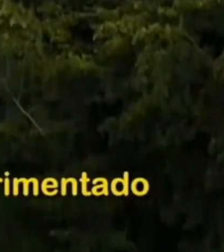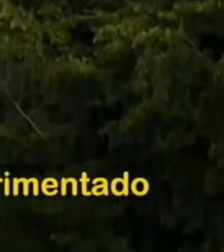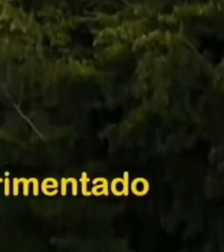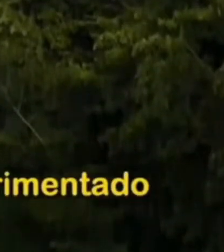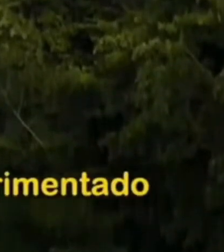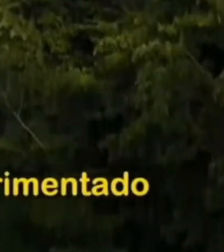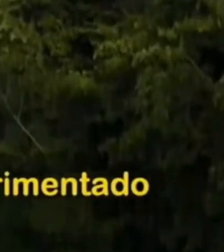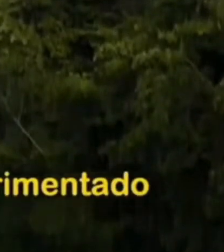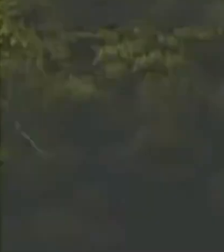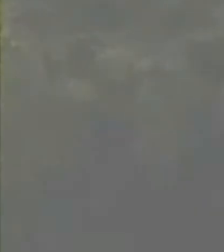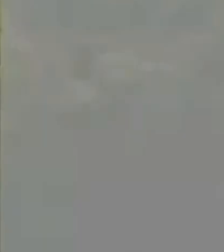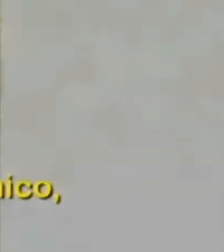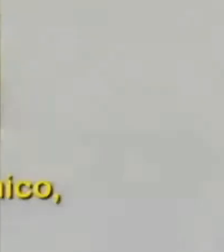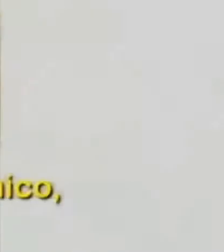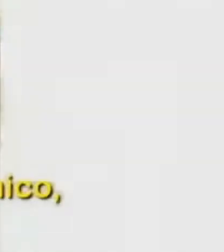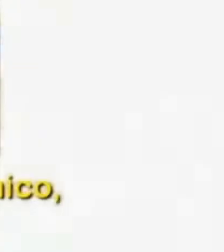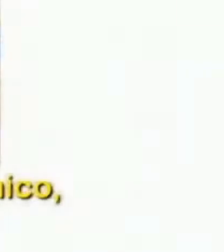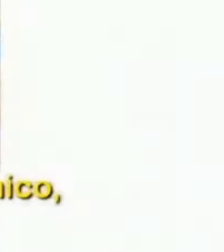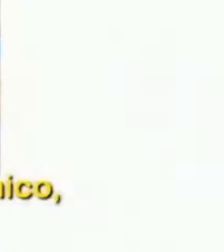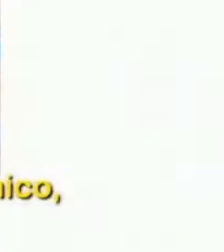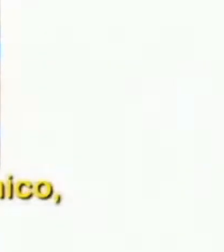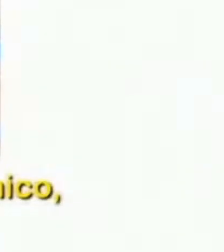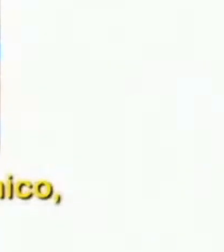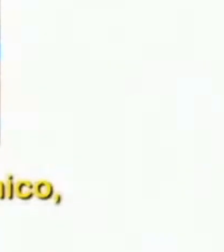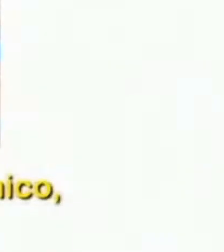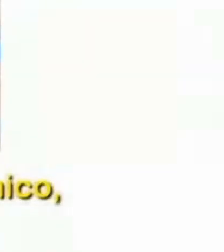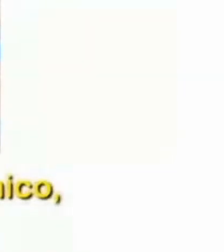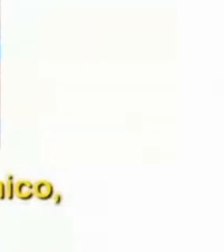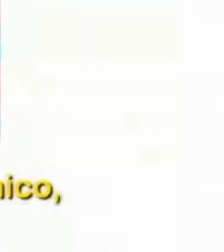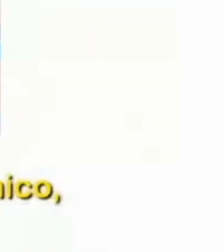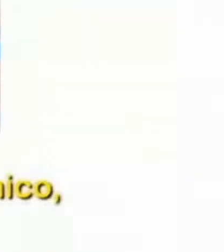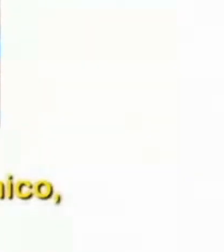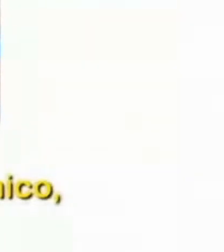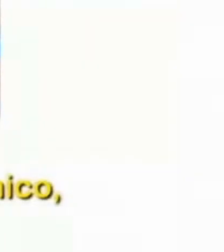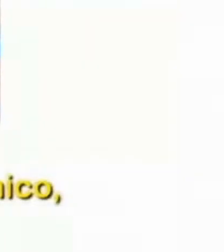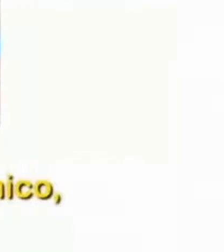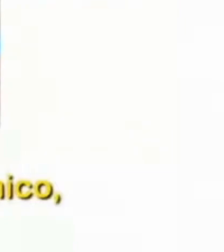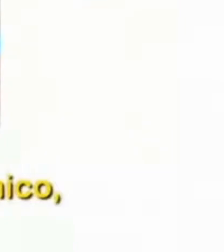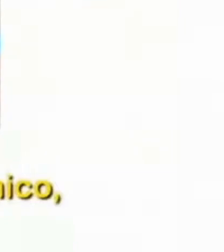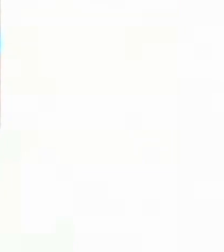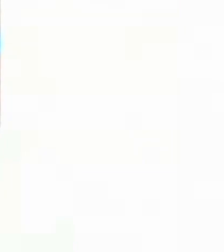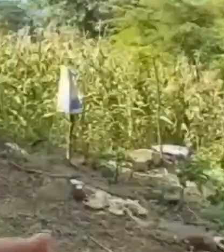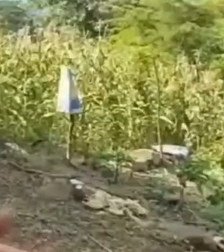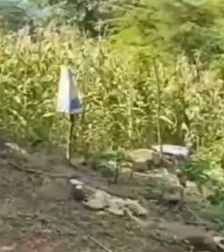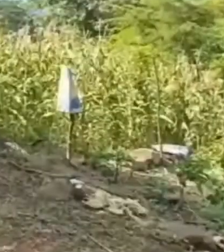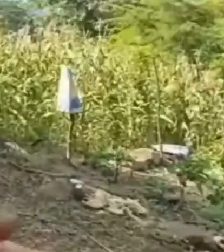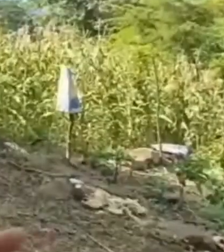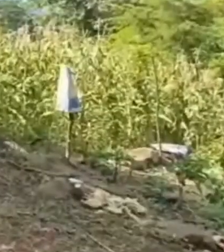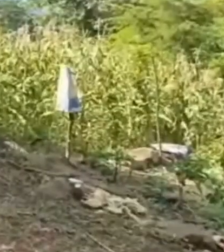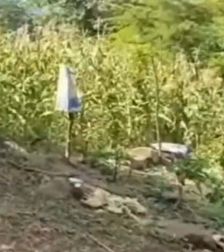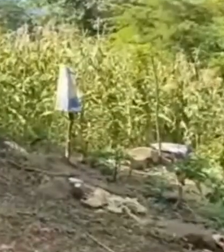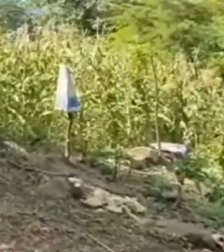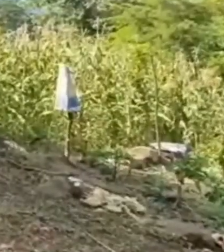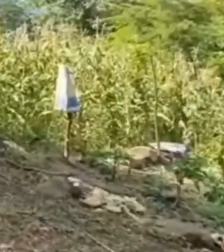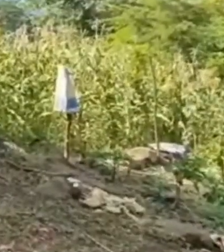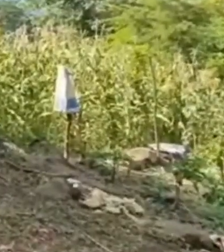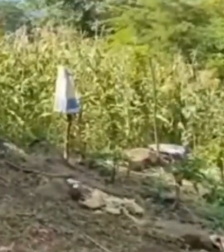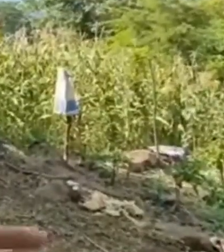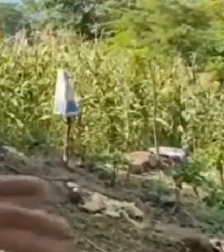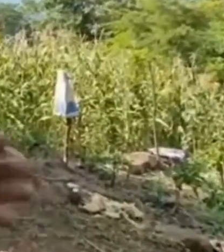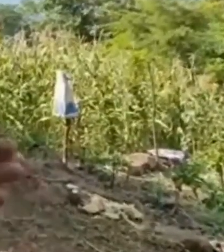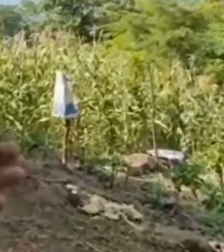lo hemos experimentado todos los que estamos aquí es desde el punto de vista económico, social y ambiental. Las prácticas que hacemos